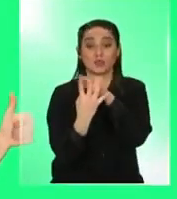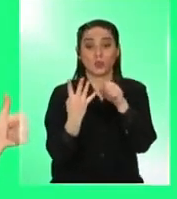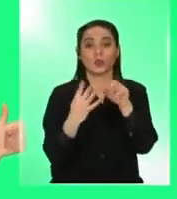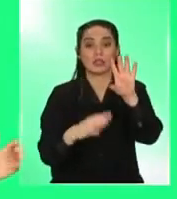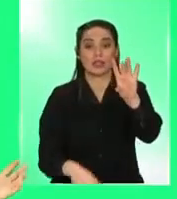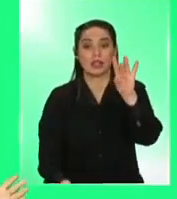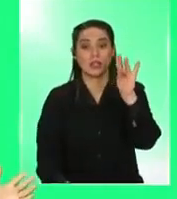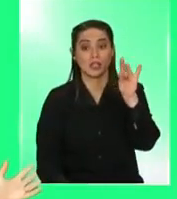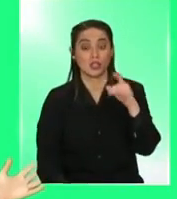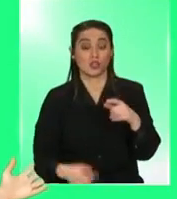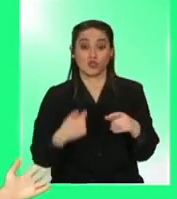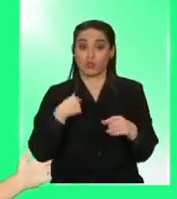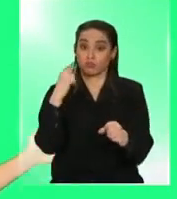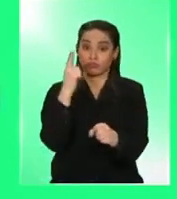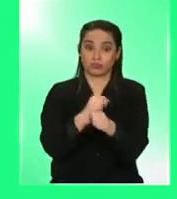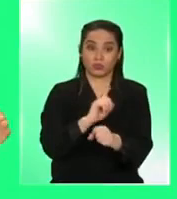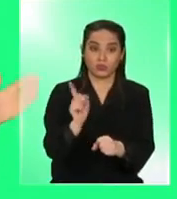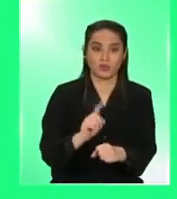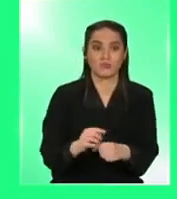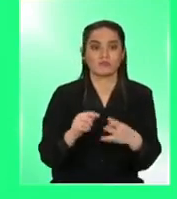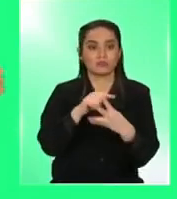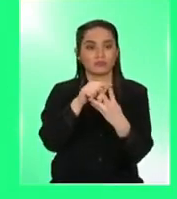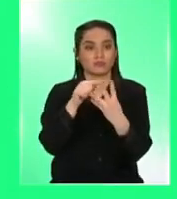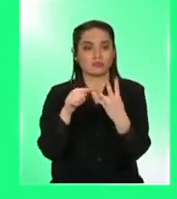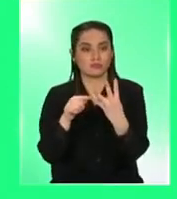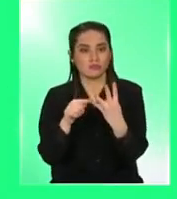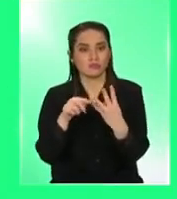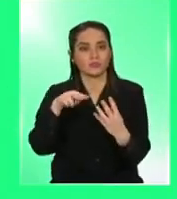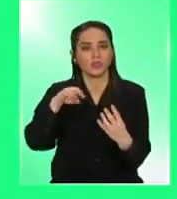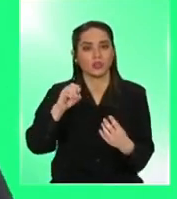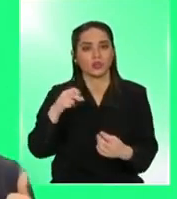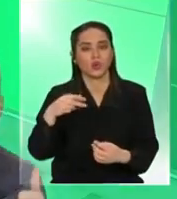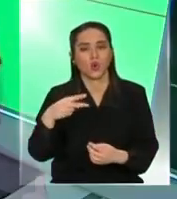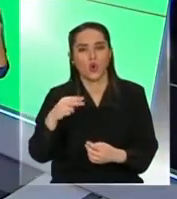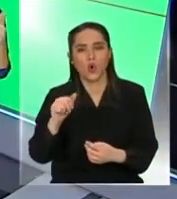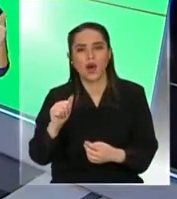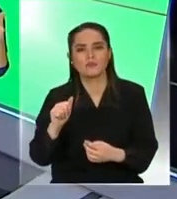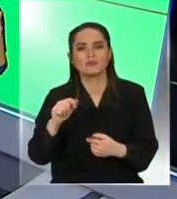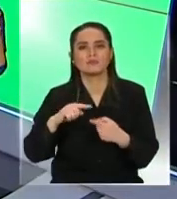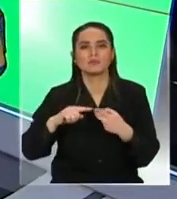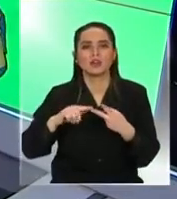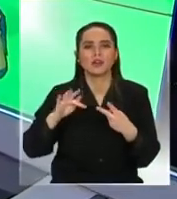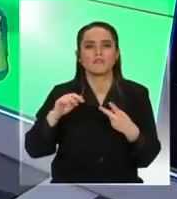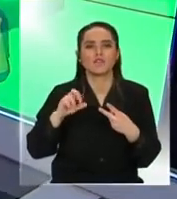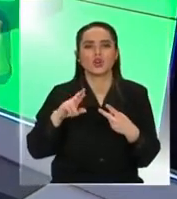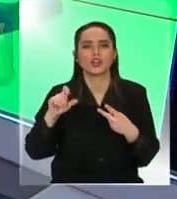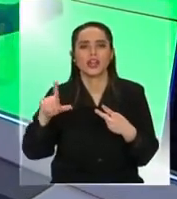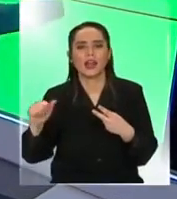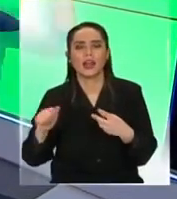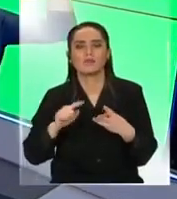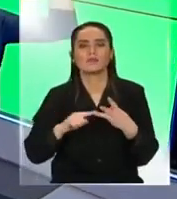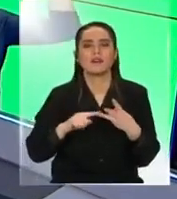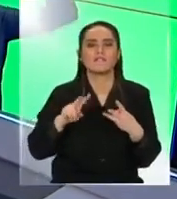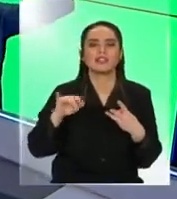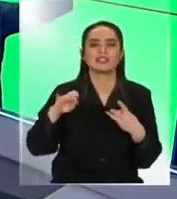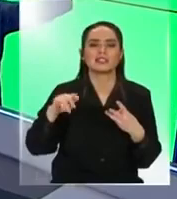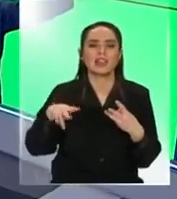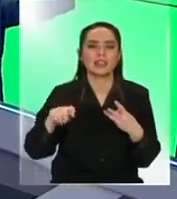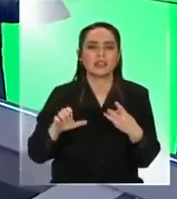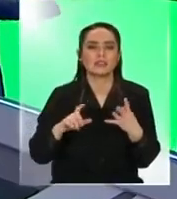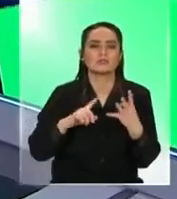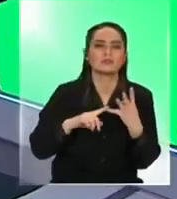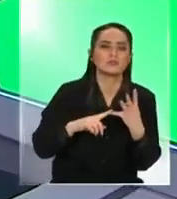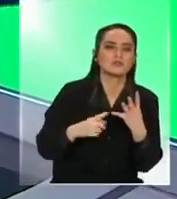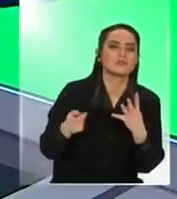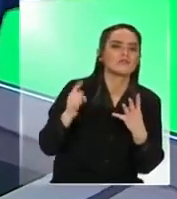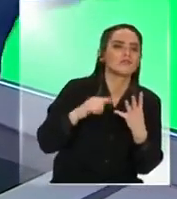yo no te voy a condicionar nada está Noah está Fiorella está Daniela y está Vicente capaz que alguno de ellos por la generación Z te haya hecho